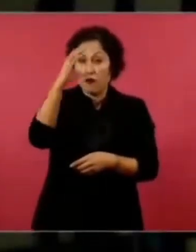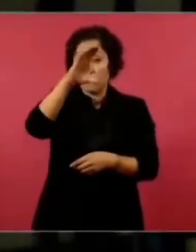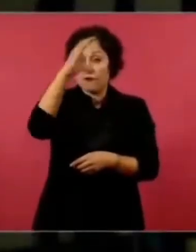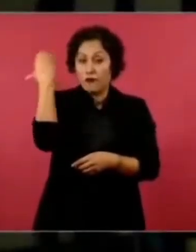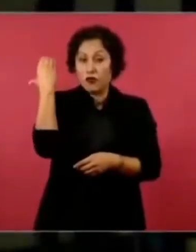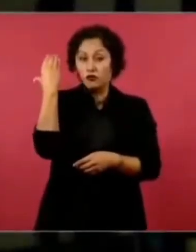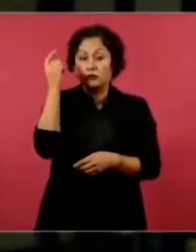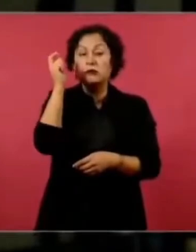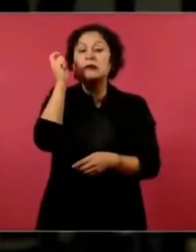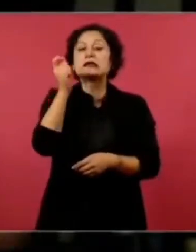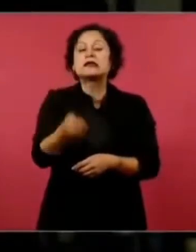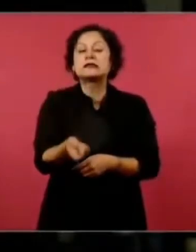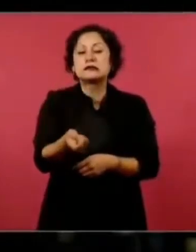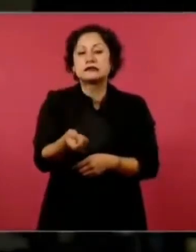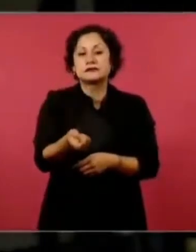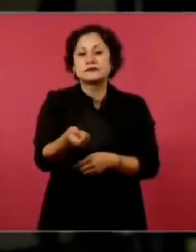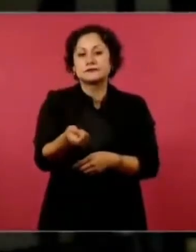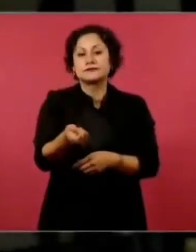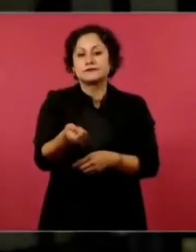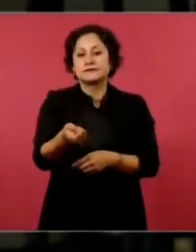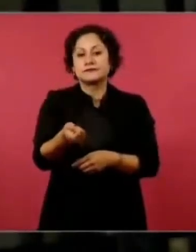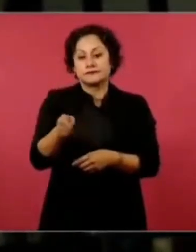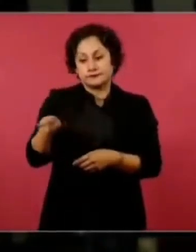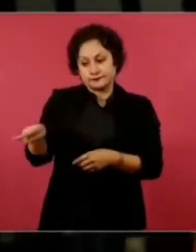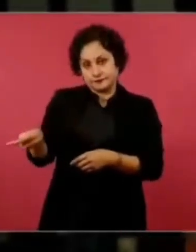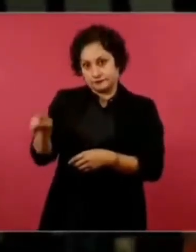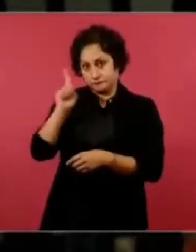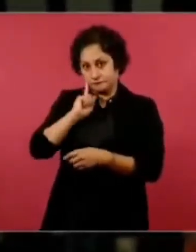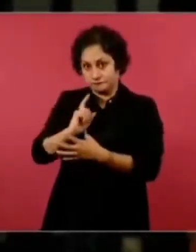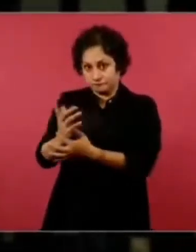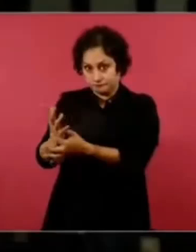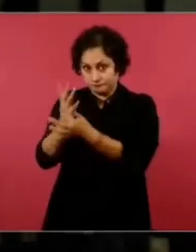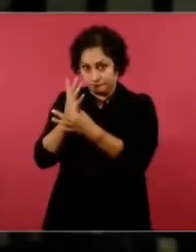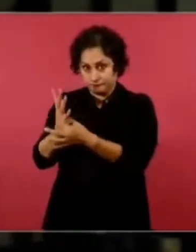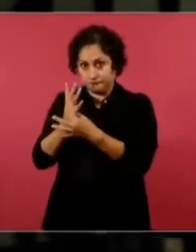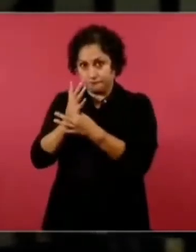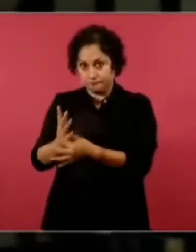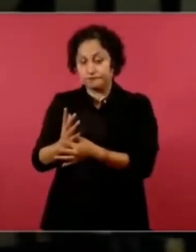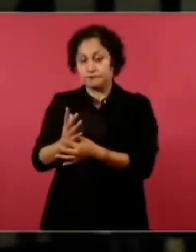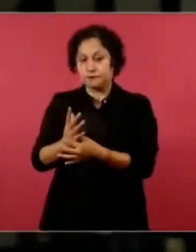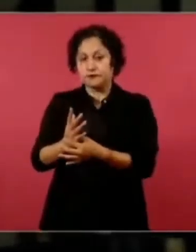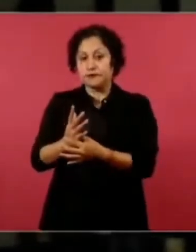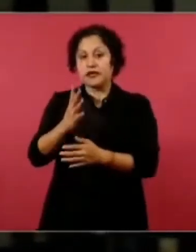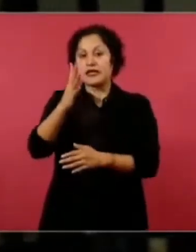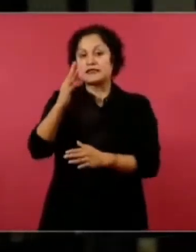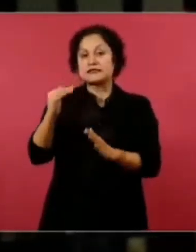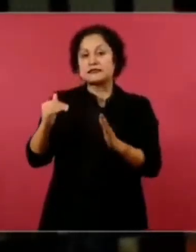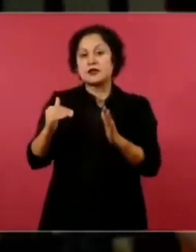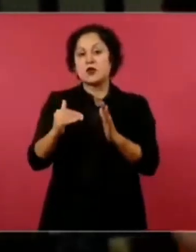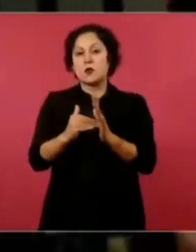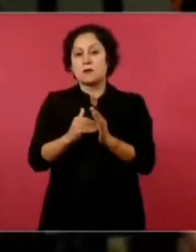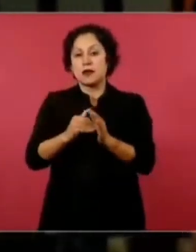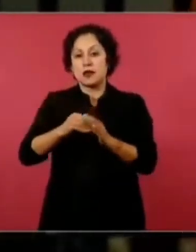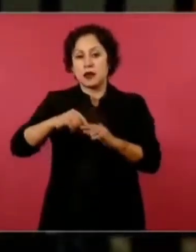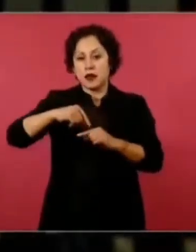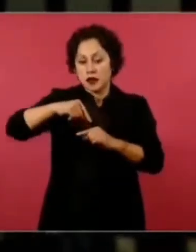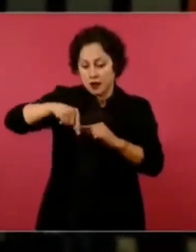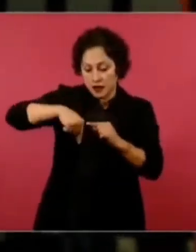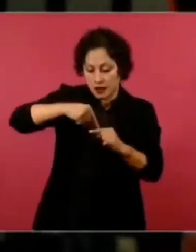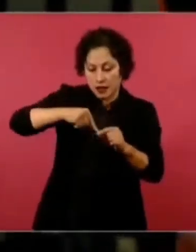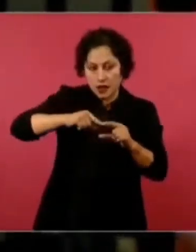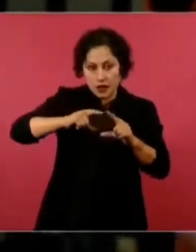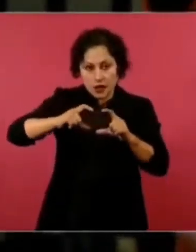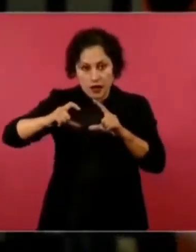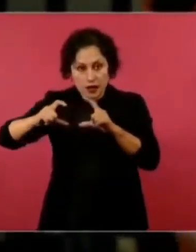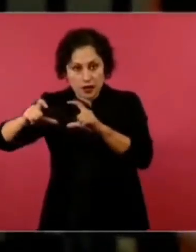de, me dijo ella, de aproximadamente cinco mil negativos de su trabajo,